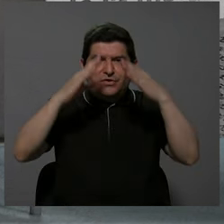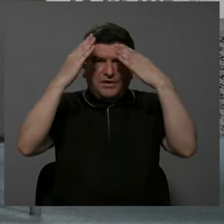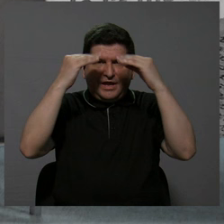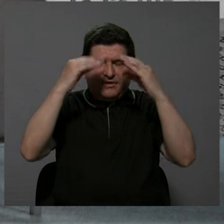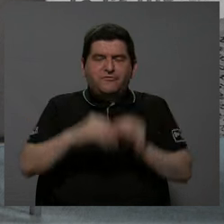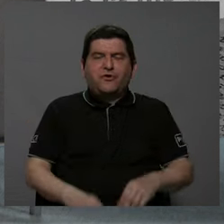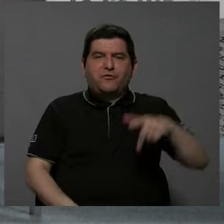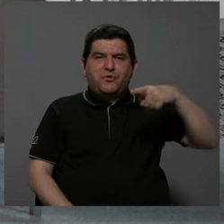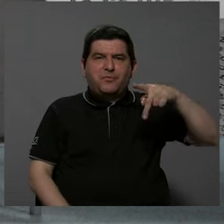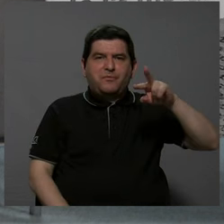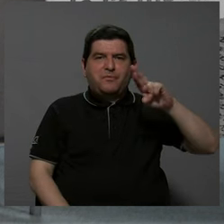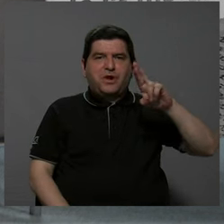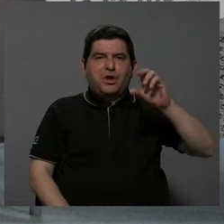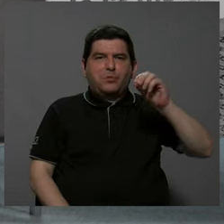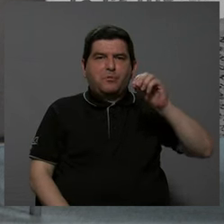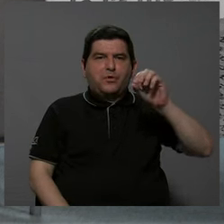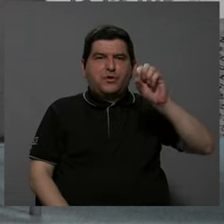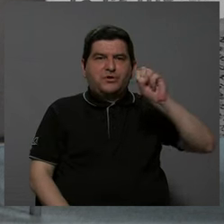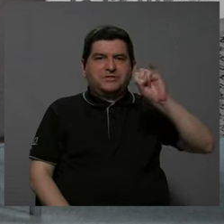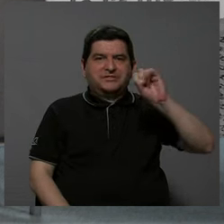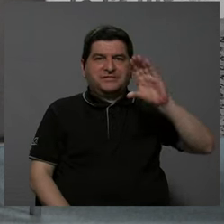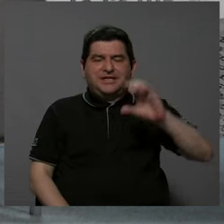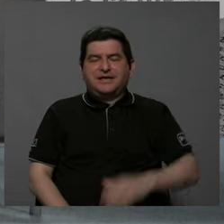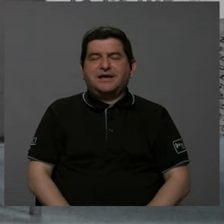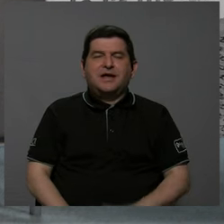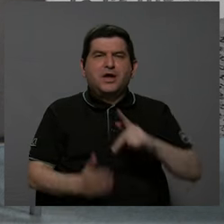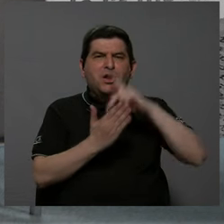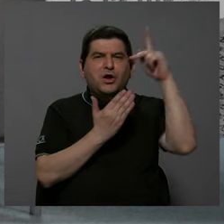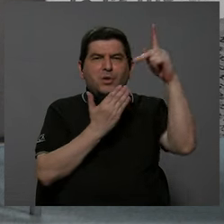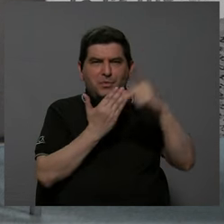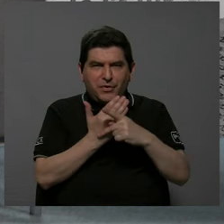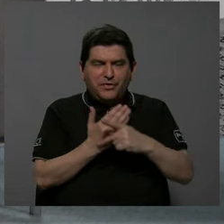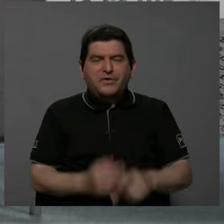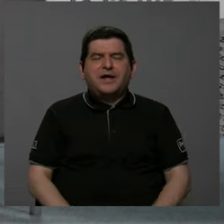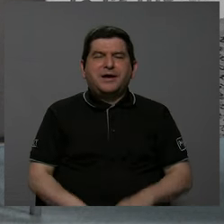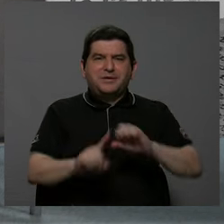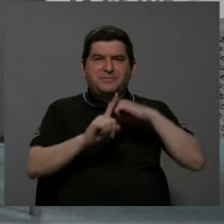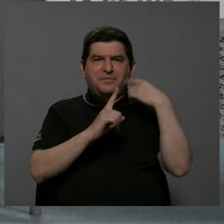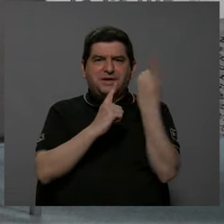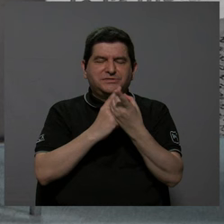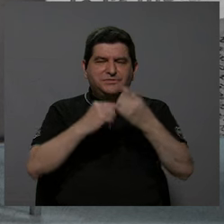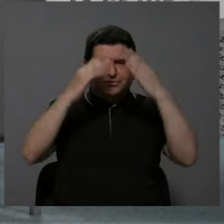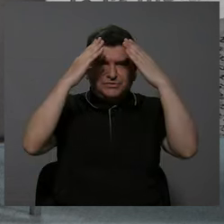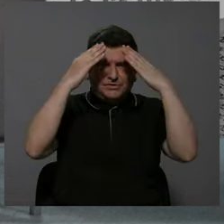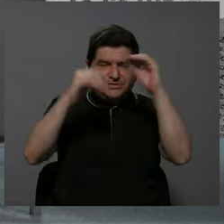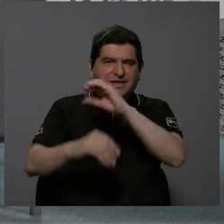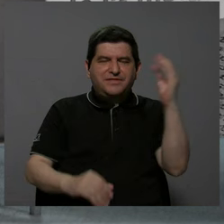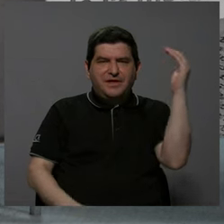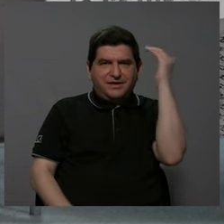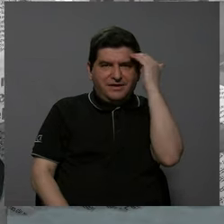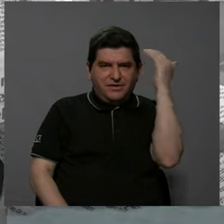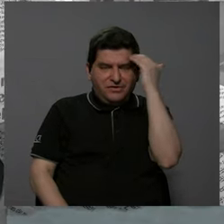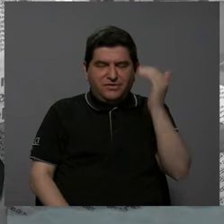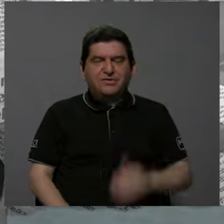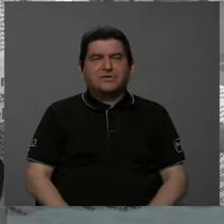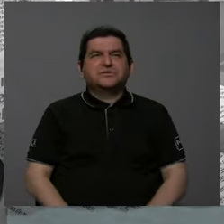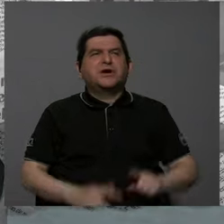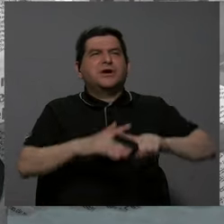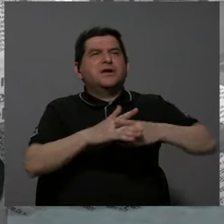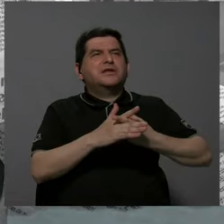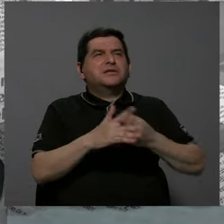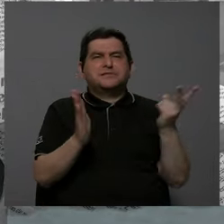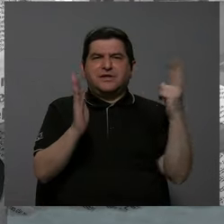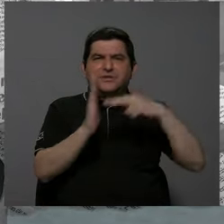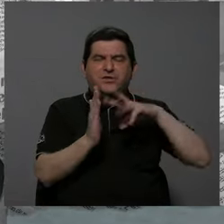informe ProSIC, no sé si algún día lo, es el programa de la Sociedad de la Información y el Conocimiento, que lo inauguró allá